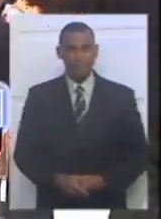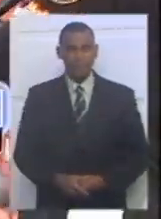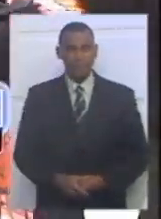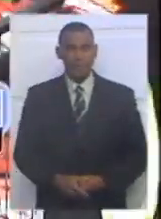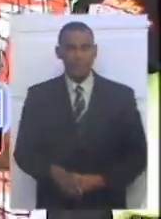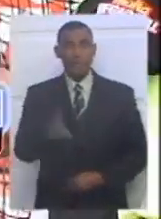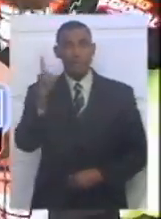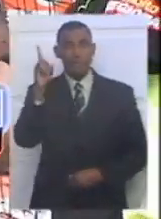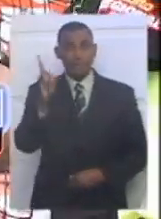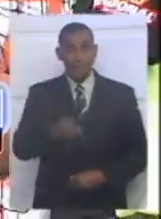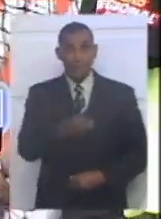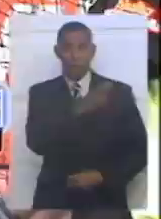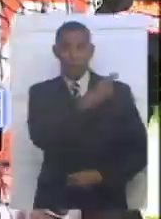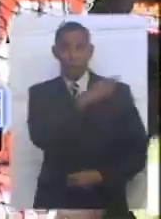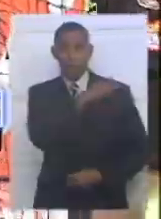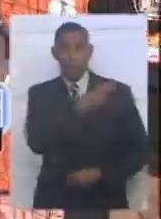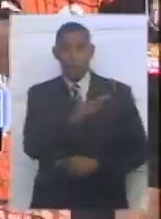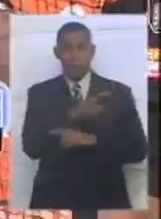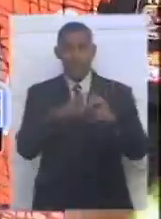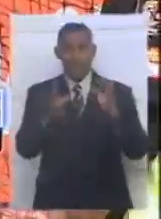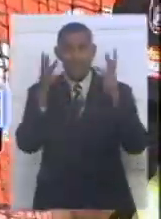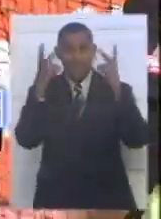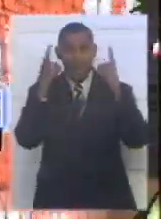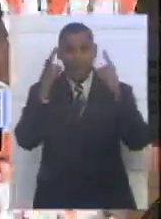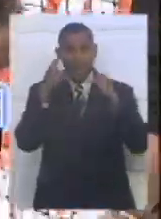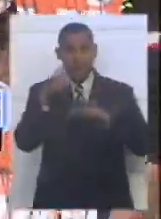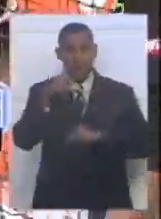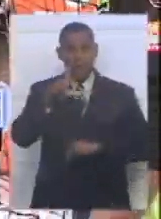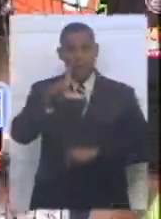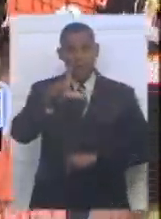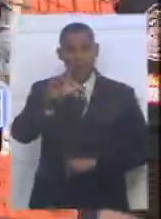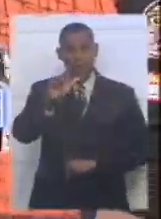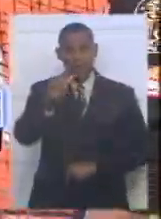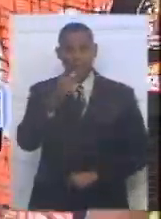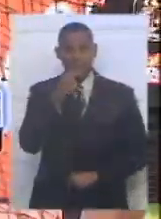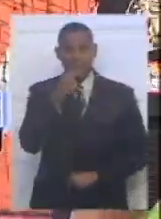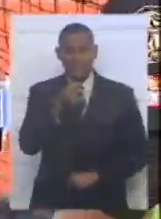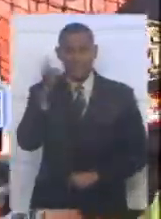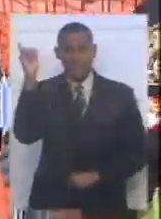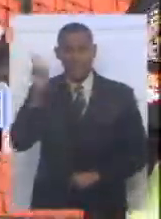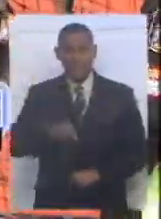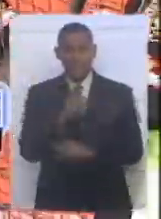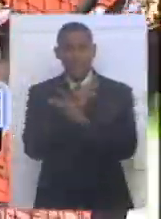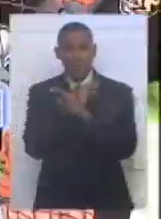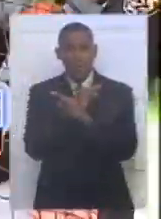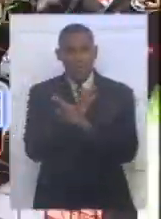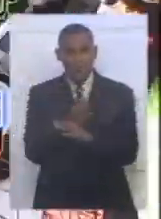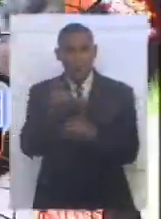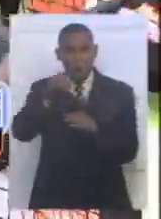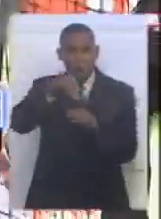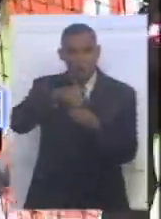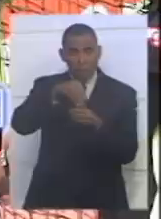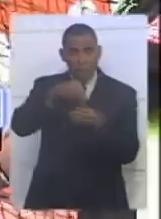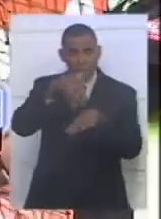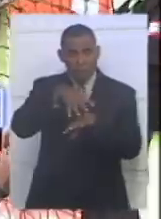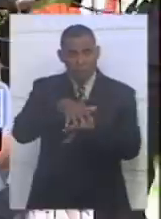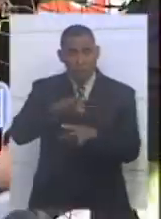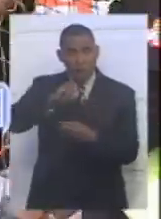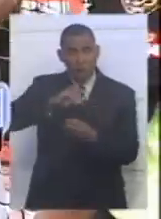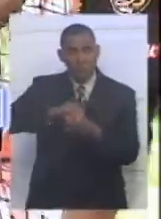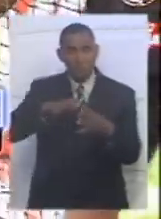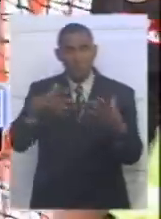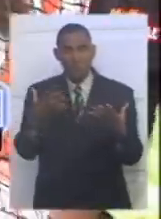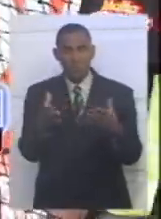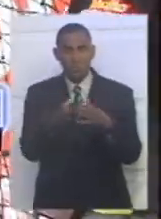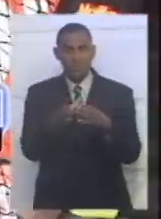Entre tanto, el gerente general de los Leones del Caracas, Luis Ávila, nos habla acerca de las próximas incorporaciones foráneas que